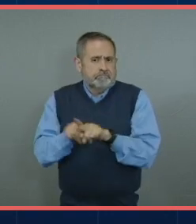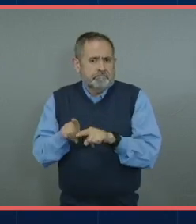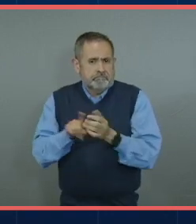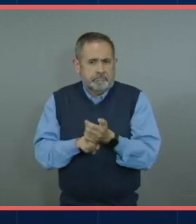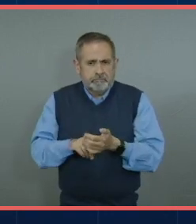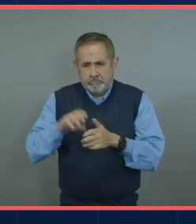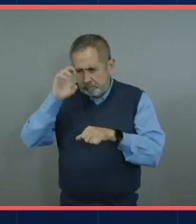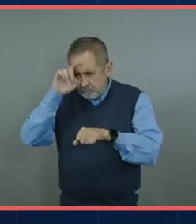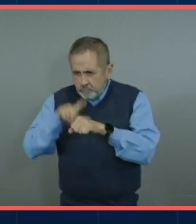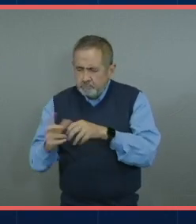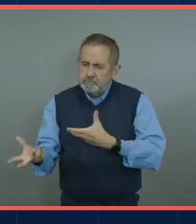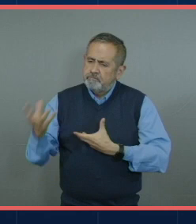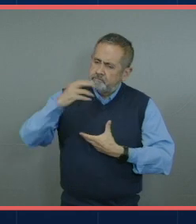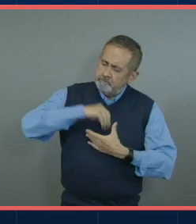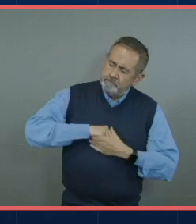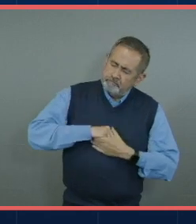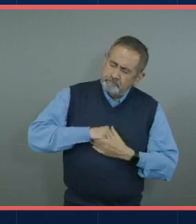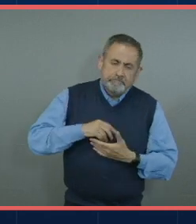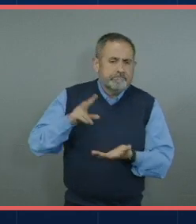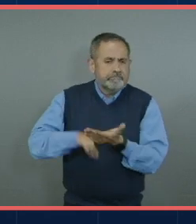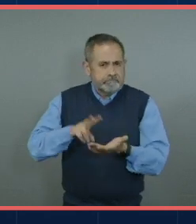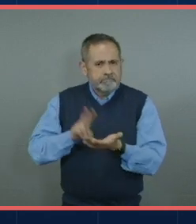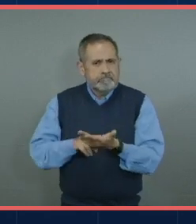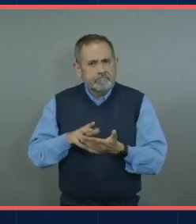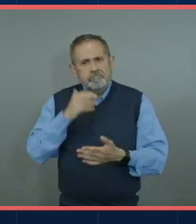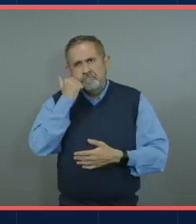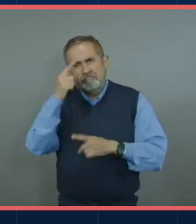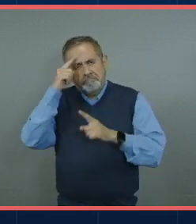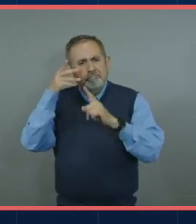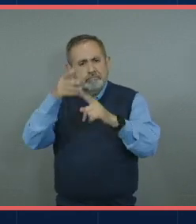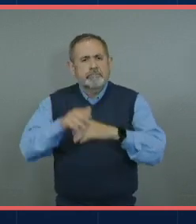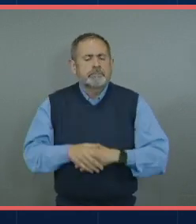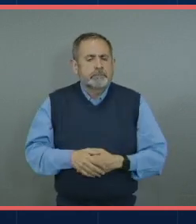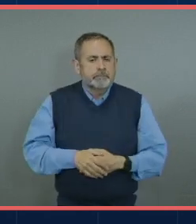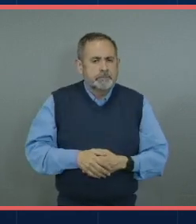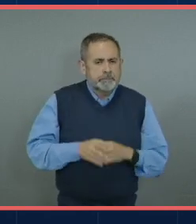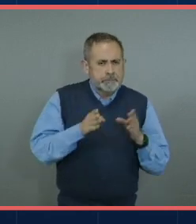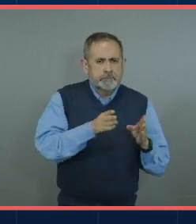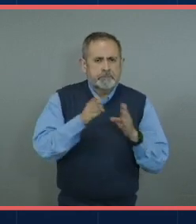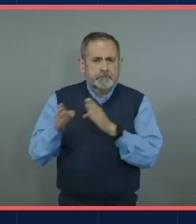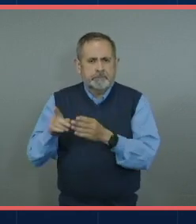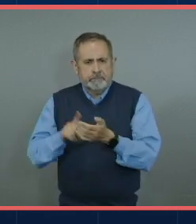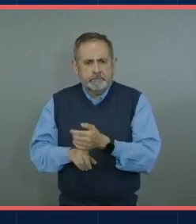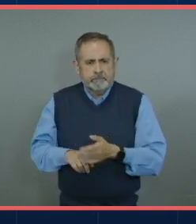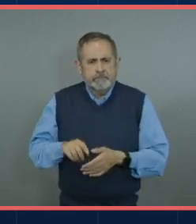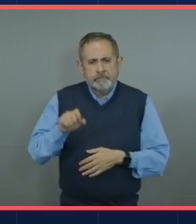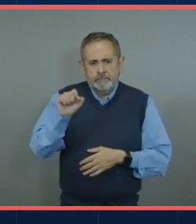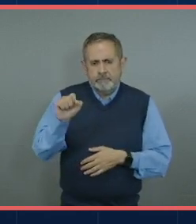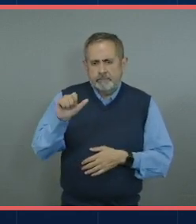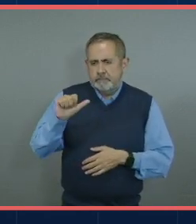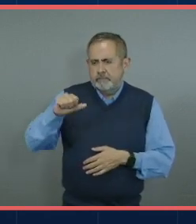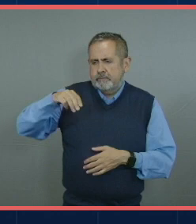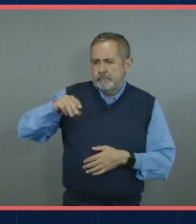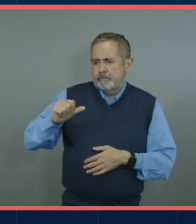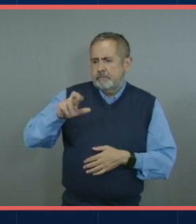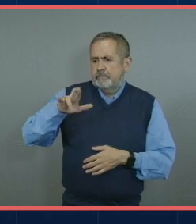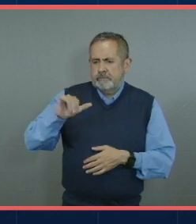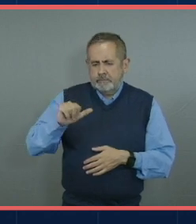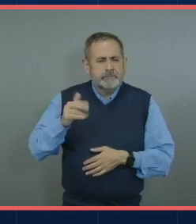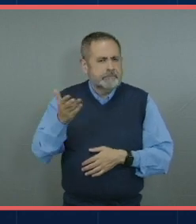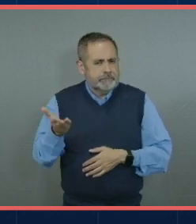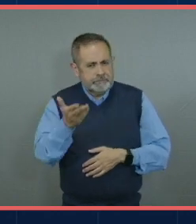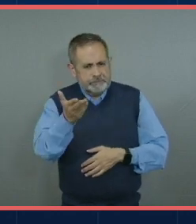cultura y todo lo que dices pues tiene mucho que ver con lo que queremos ser. Me gustaría pasar con Samaria. Samaria, compártenos también tú